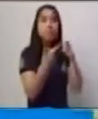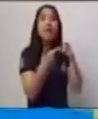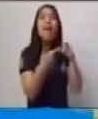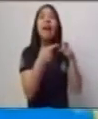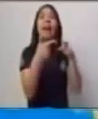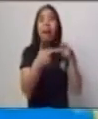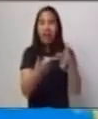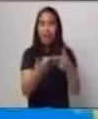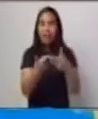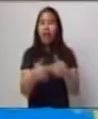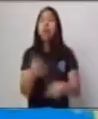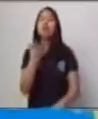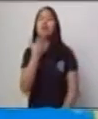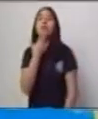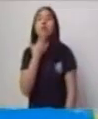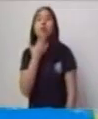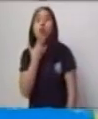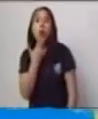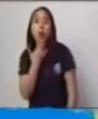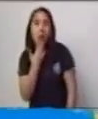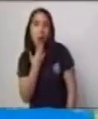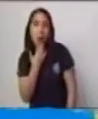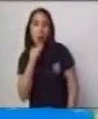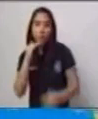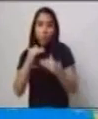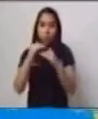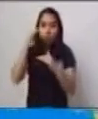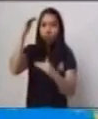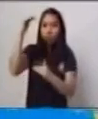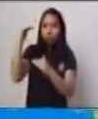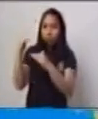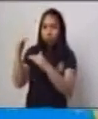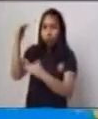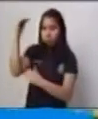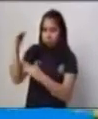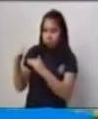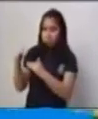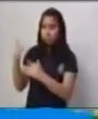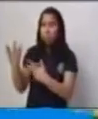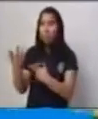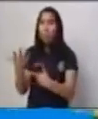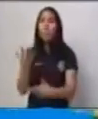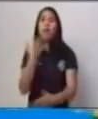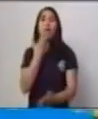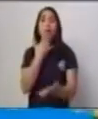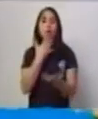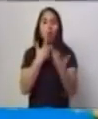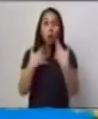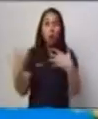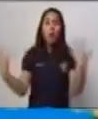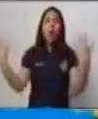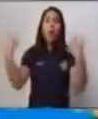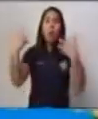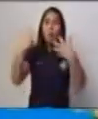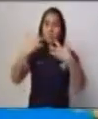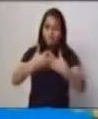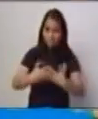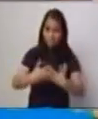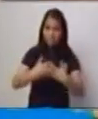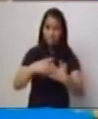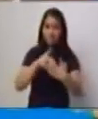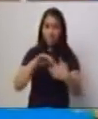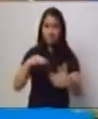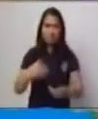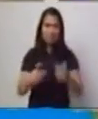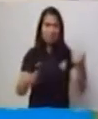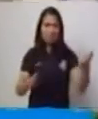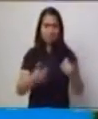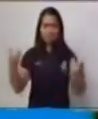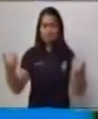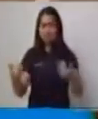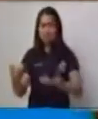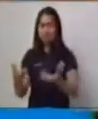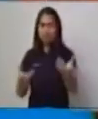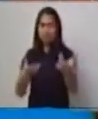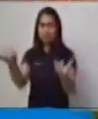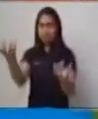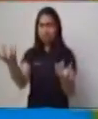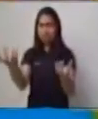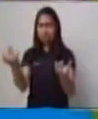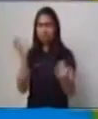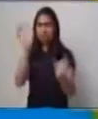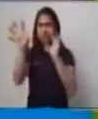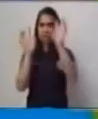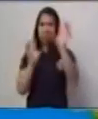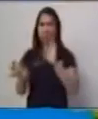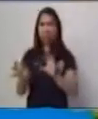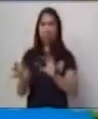iluminación, evitar que nuestra composición se divida. Y eso de alguna manera permite que sea